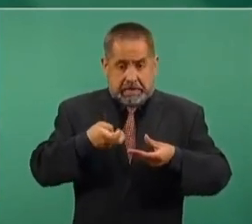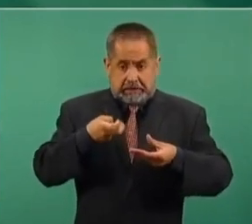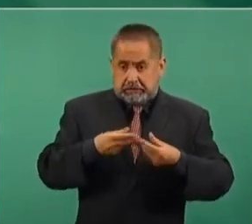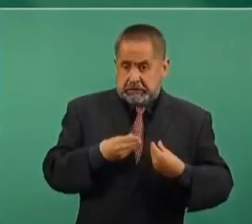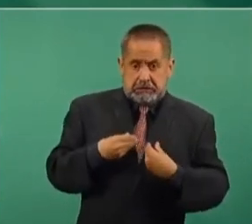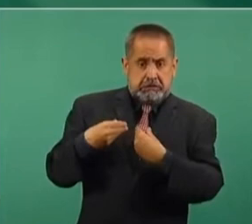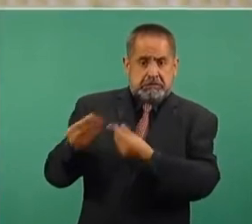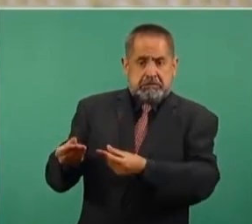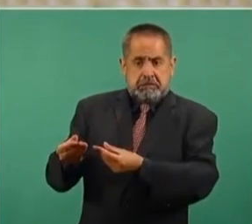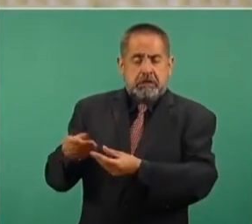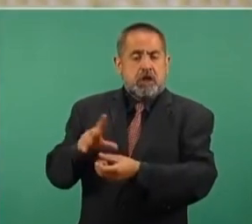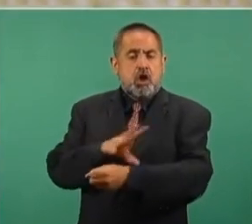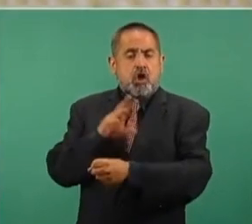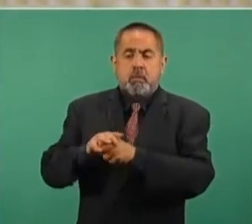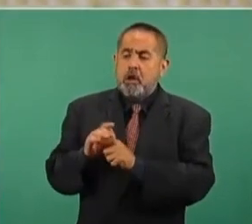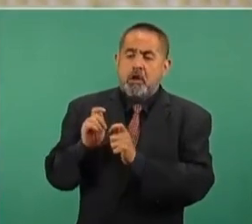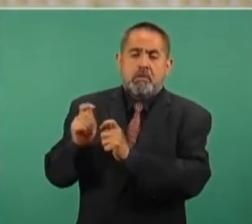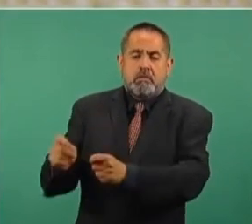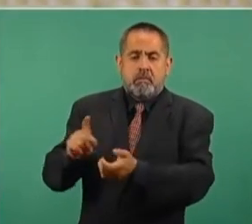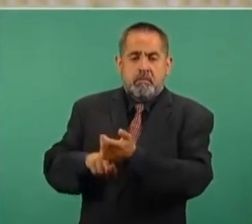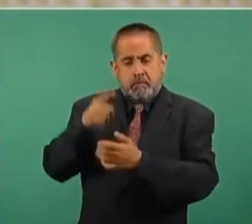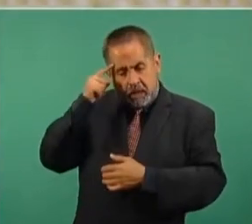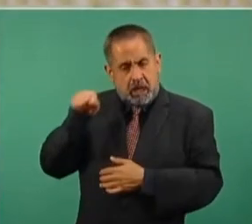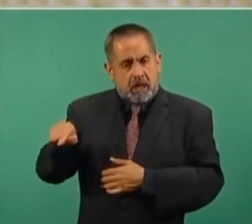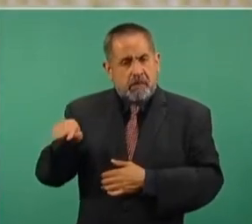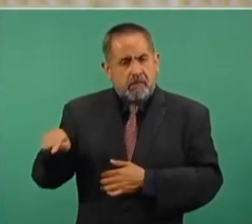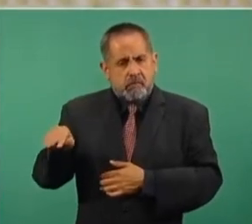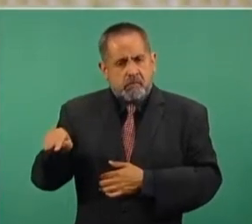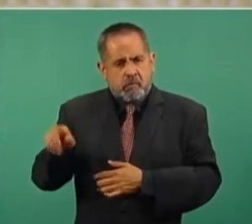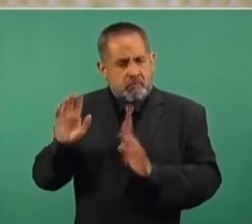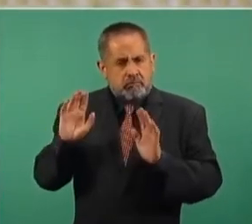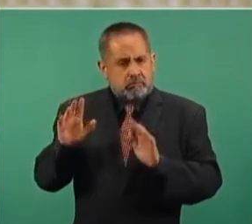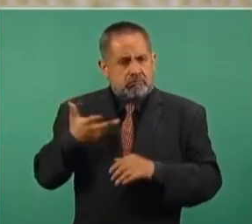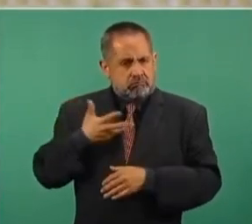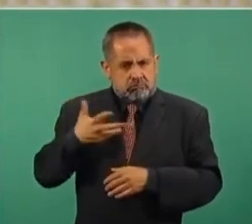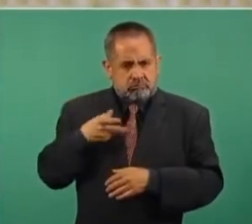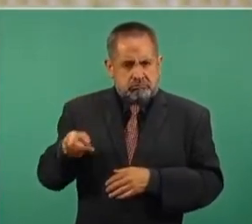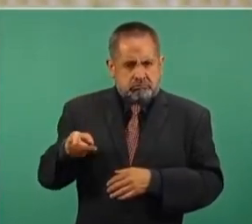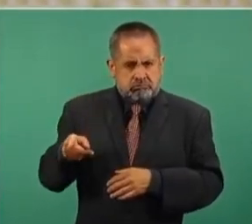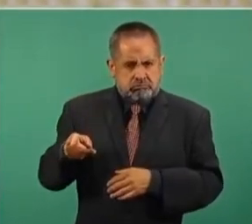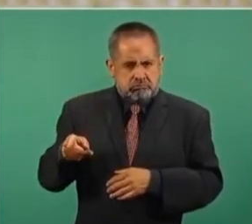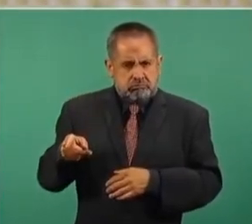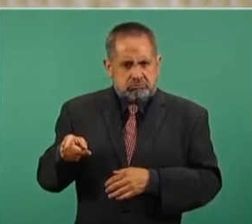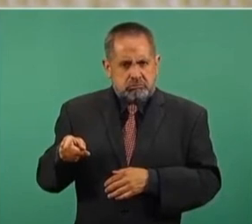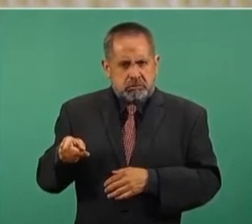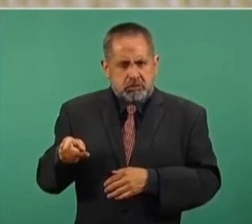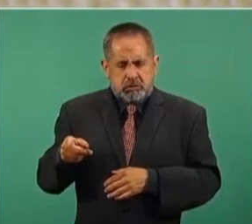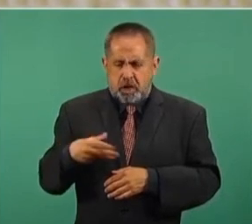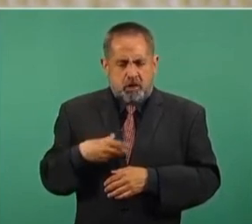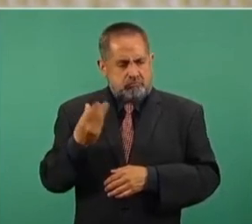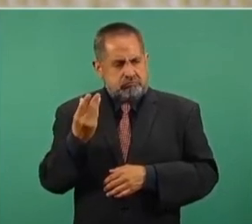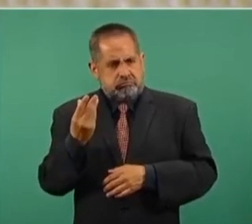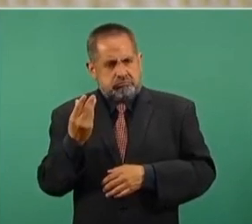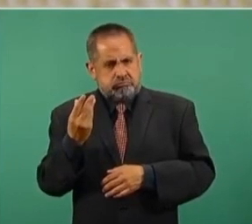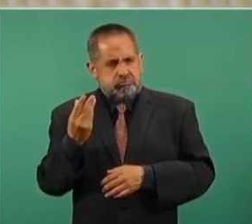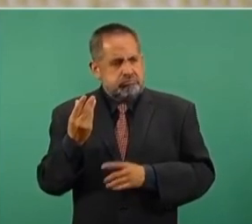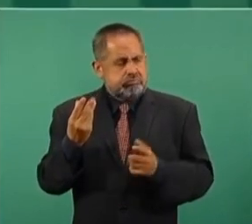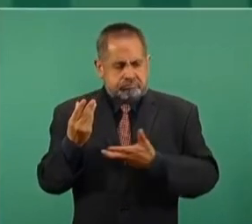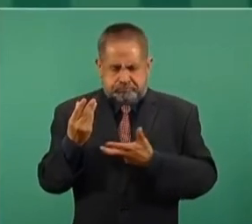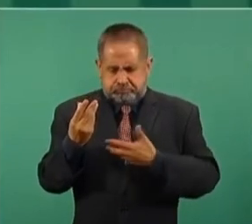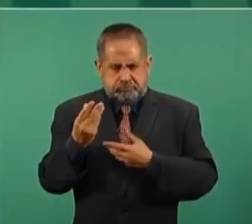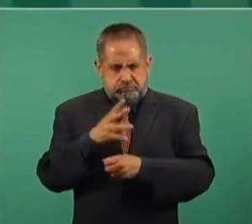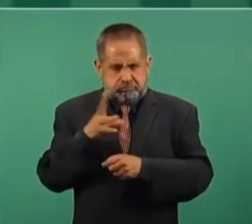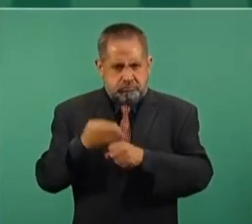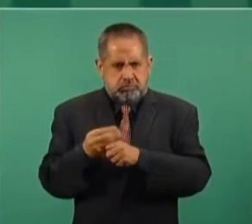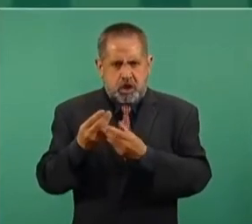en nuestras manos, en nuestras manos, en